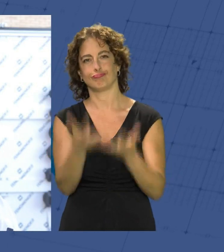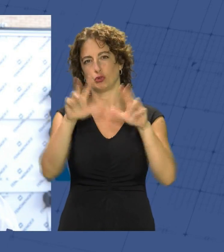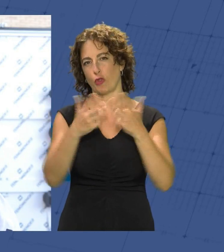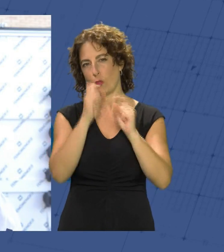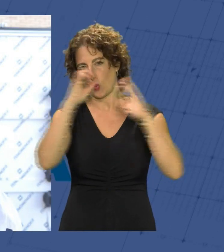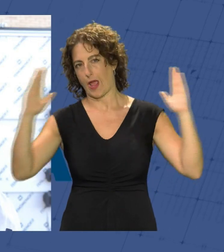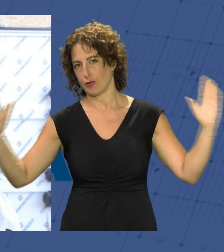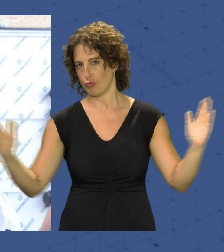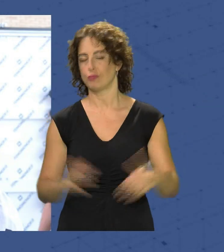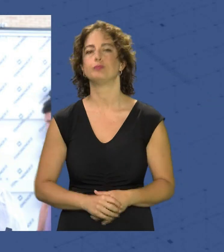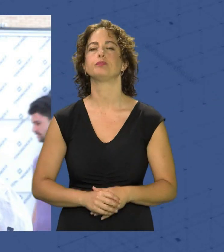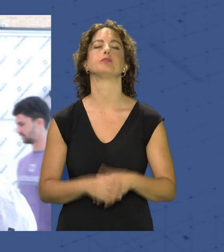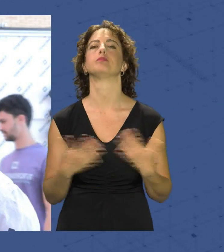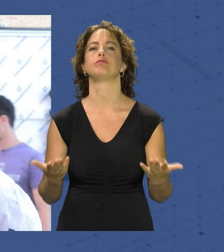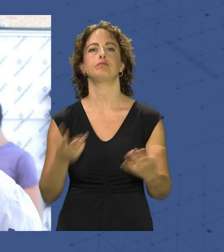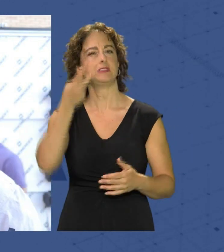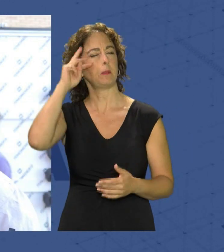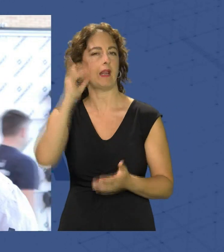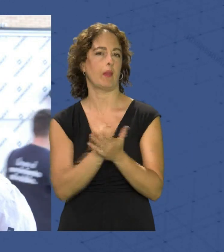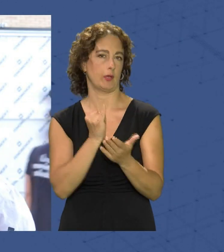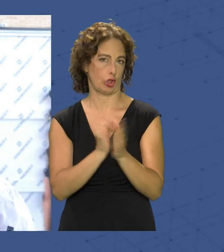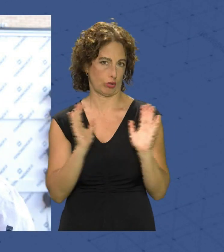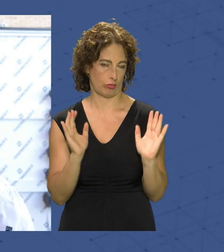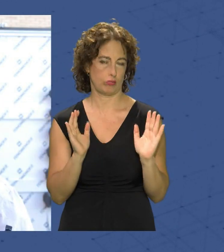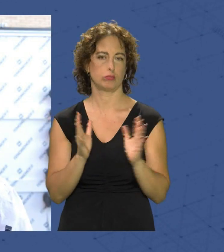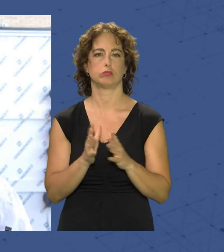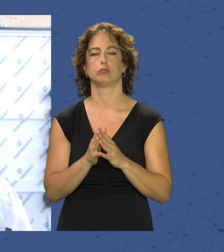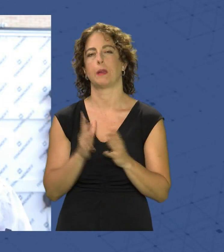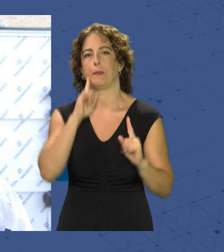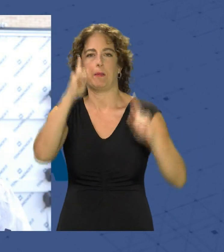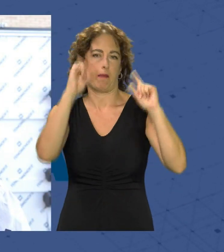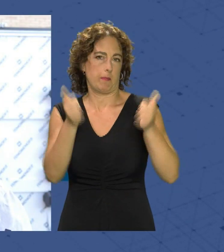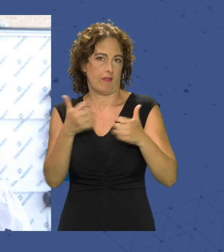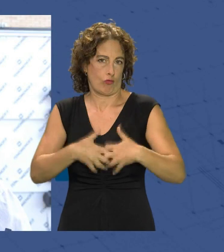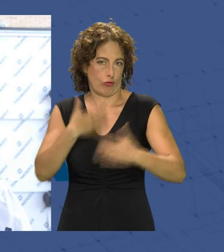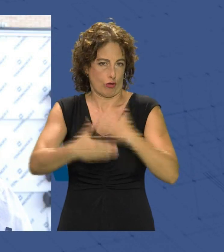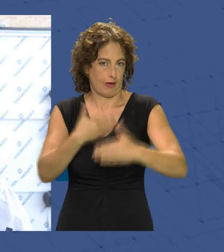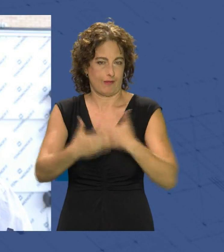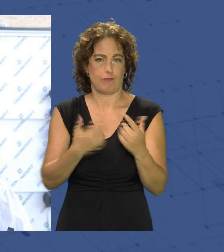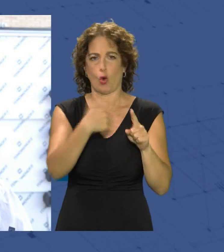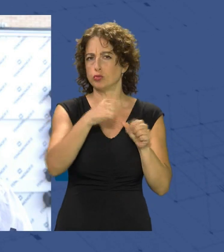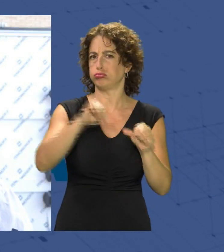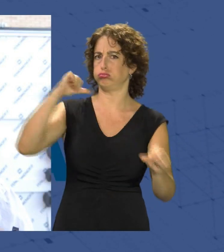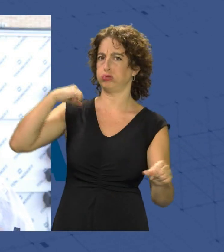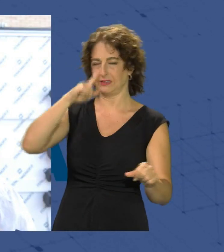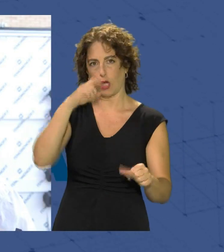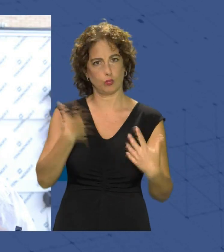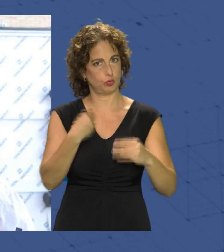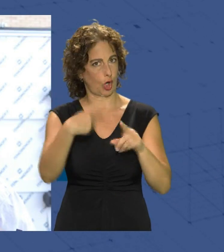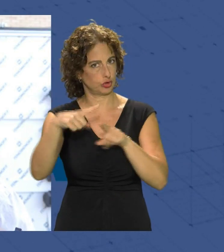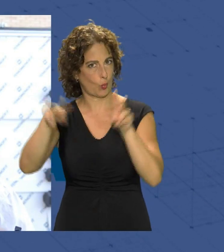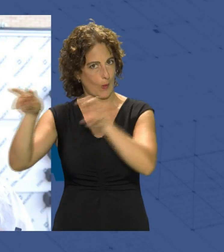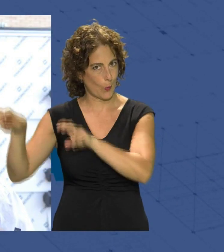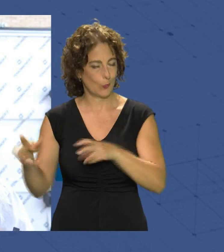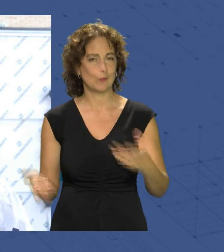el año. Esto es una experiencia piloto, queremos, es la primera vez que lo ponemos en marcha, como tantas cosas que hemos puesto en marcha este año. El